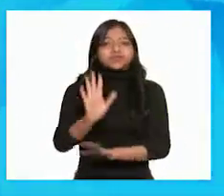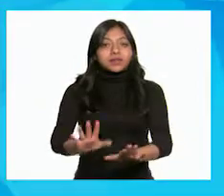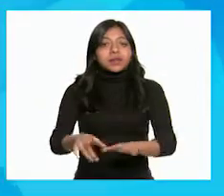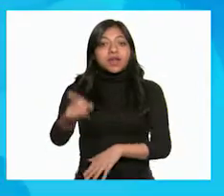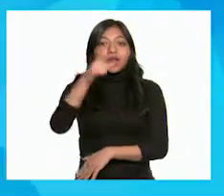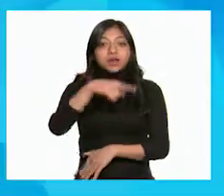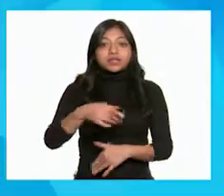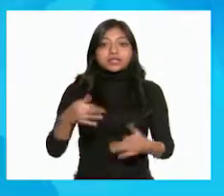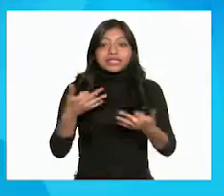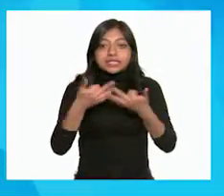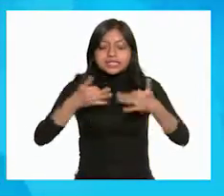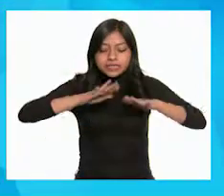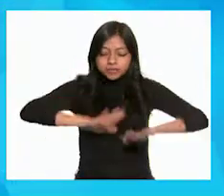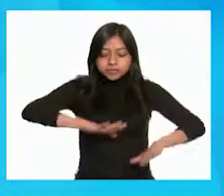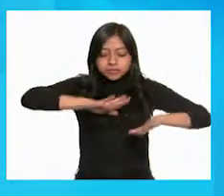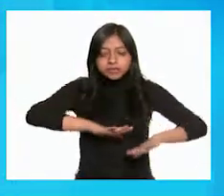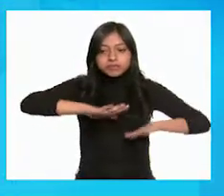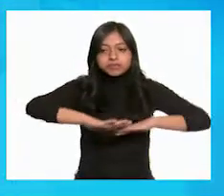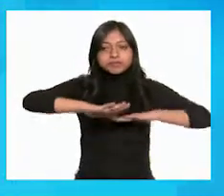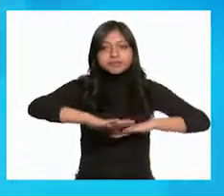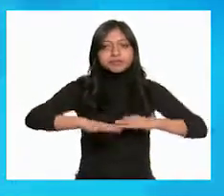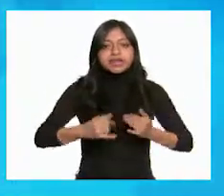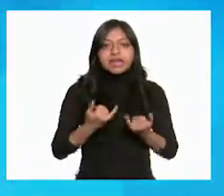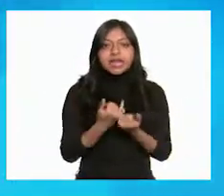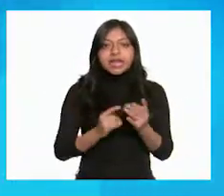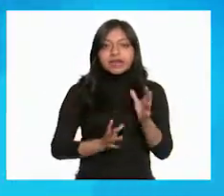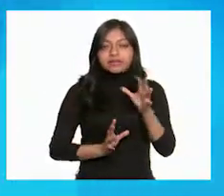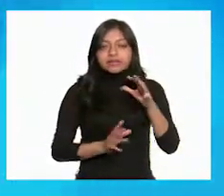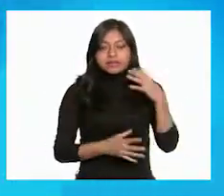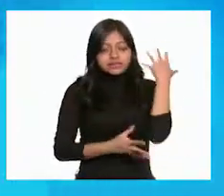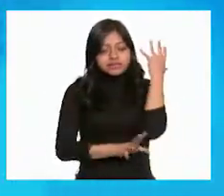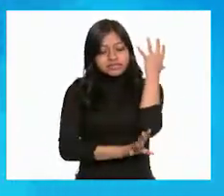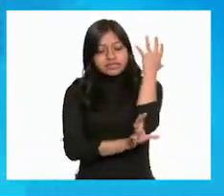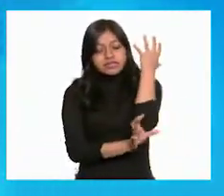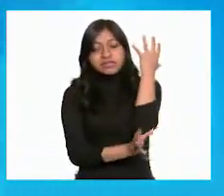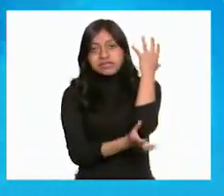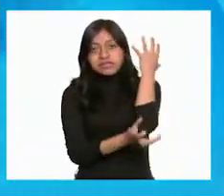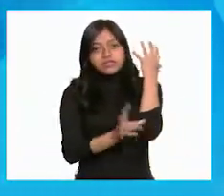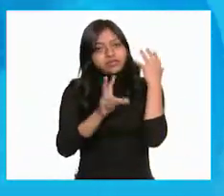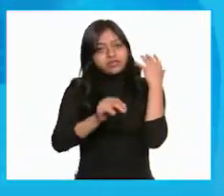apretar aquí en la tierra, Alan. Sí, que ninguna raíz quede por fuera. Exacto.